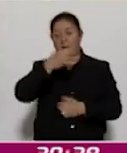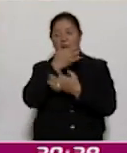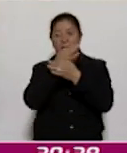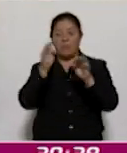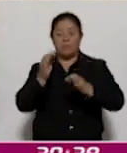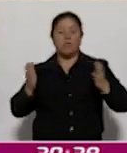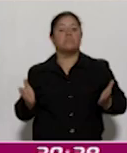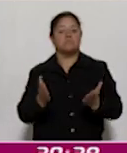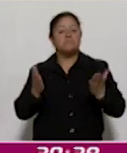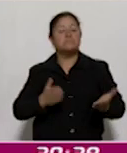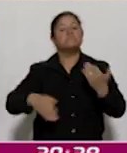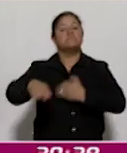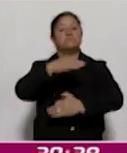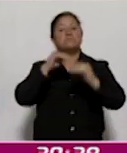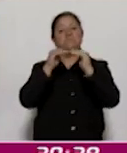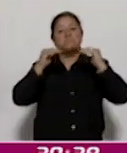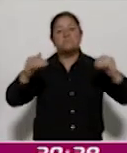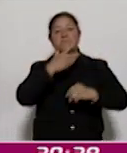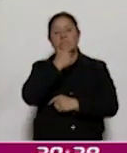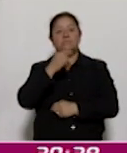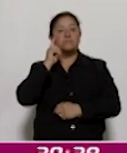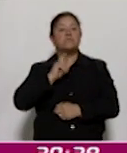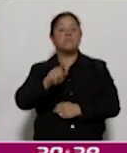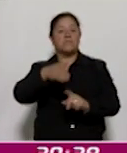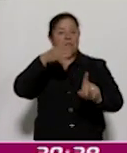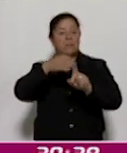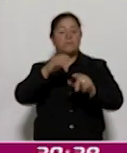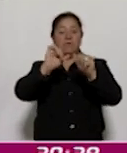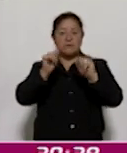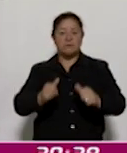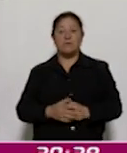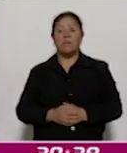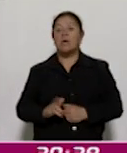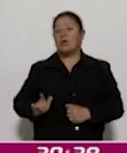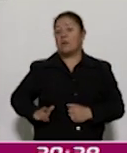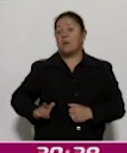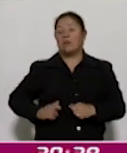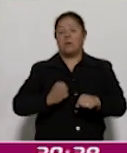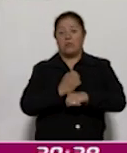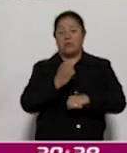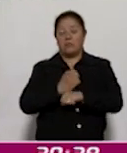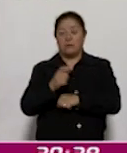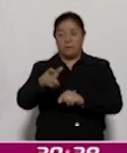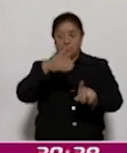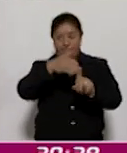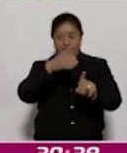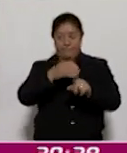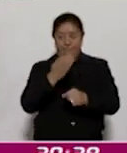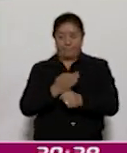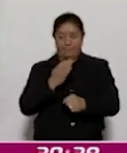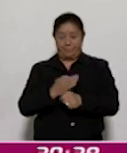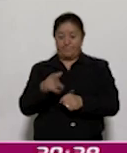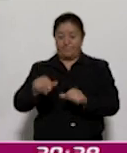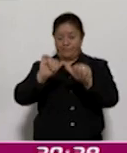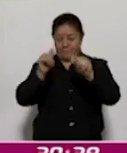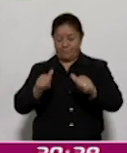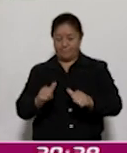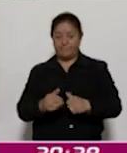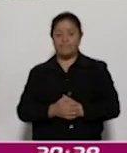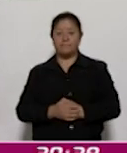equidad de género en el sector artesanal. El gobierno del estado ha destinado para esta rama artesanal